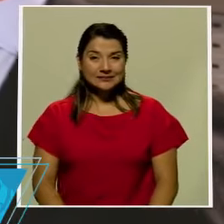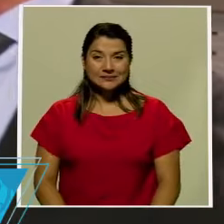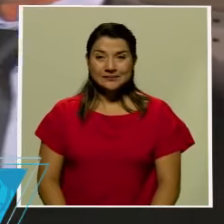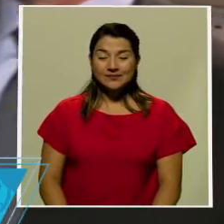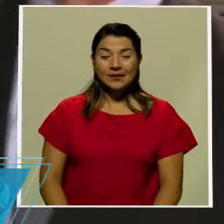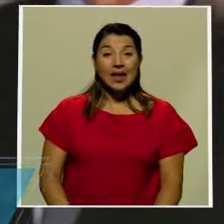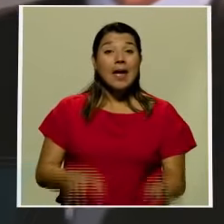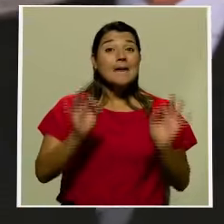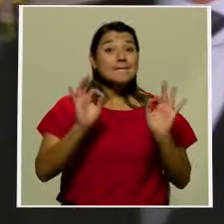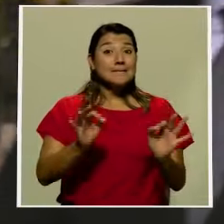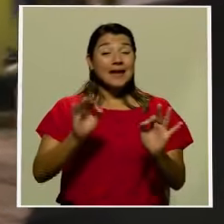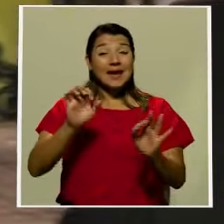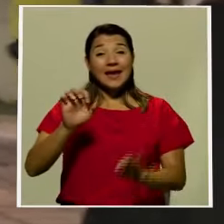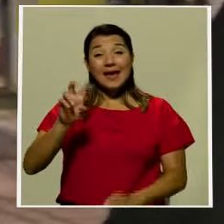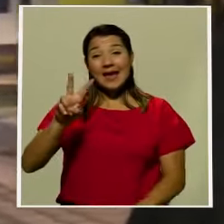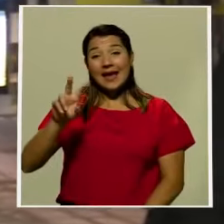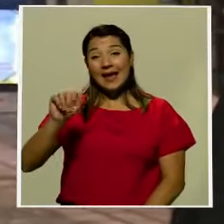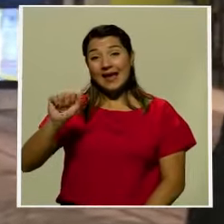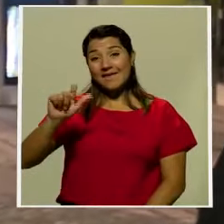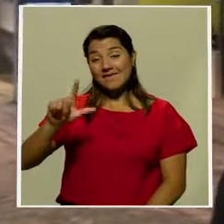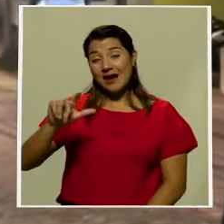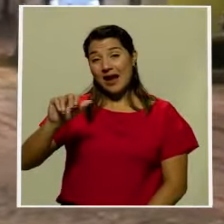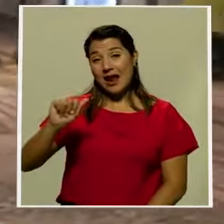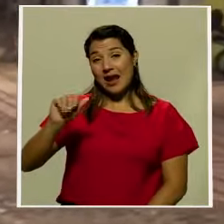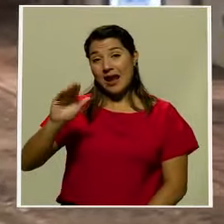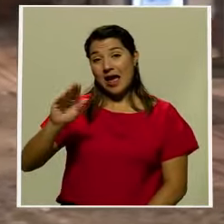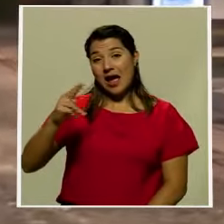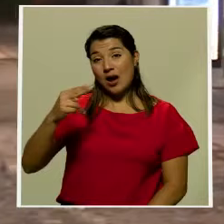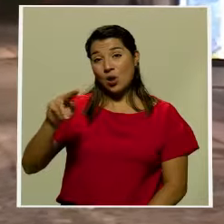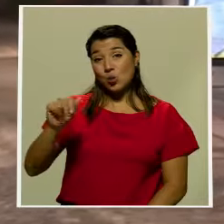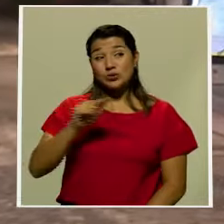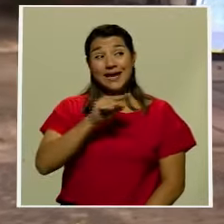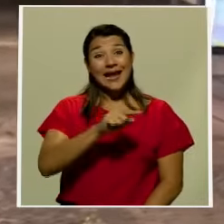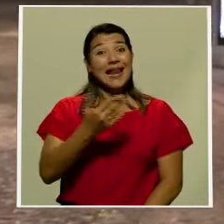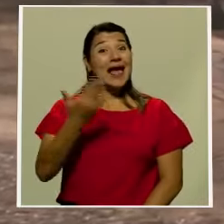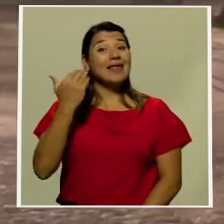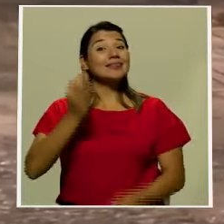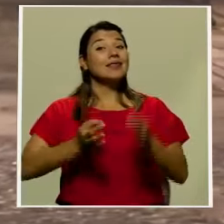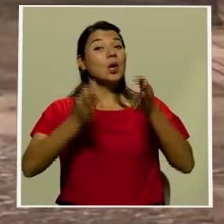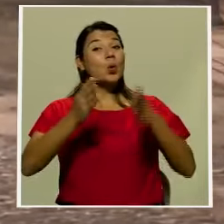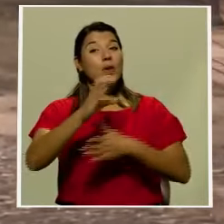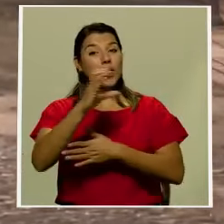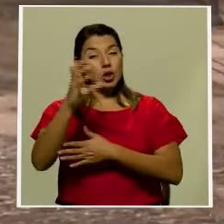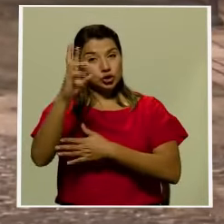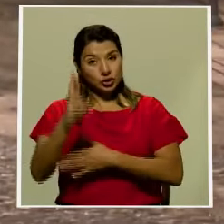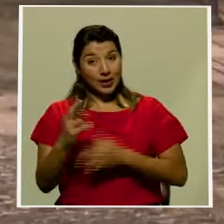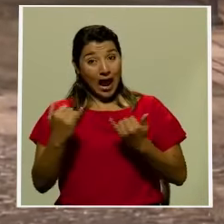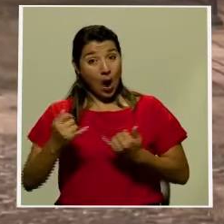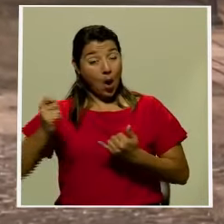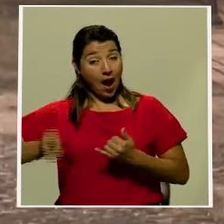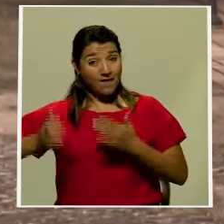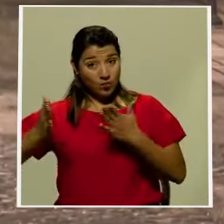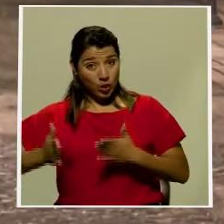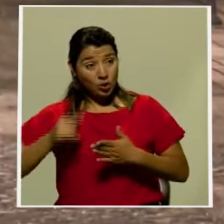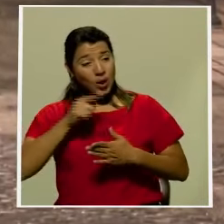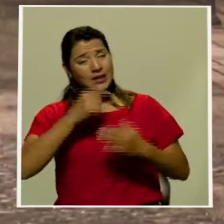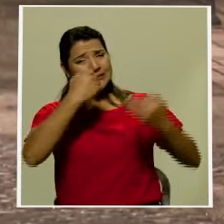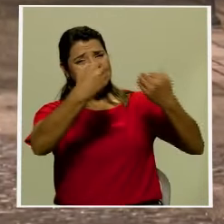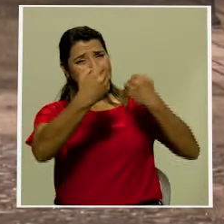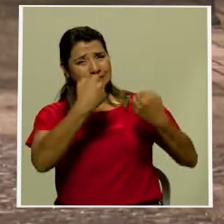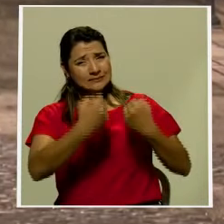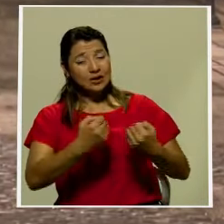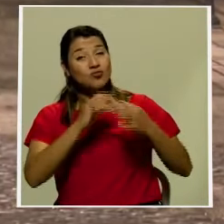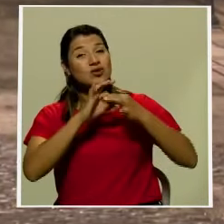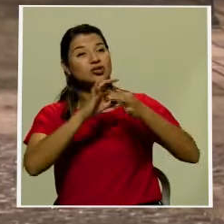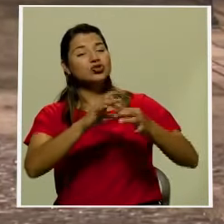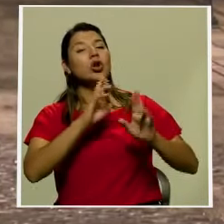don Eduardo de la cuña expuesta de la república abogado penalista que nos hacía un amplio análisis de esta resolución del tribunal